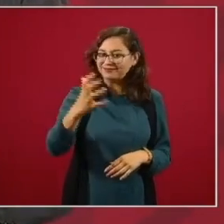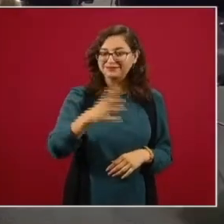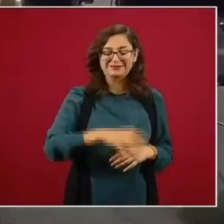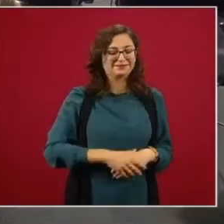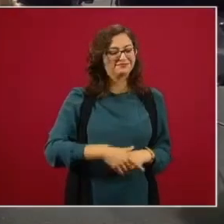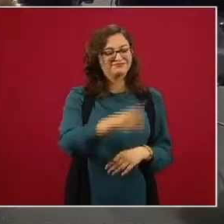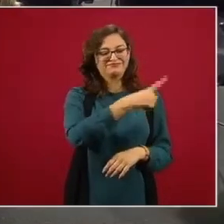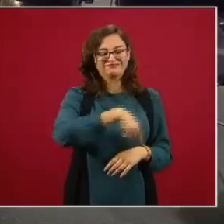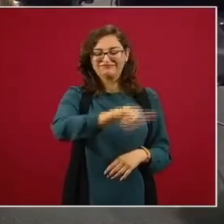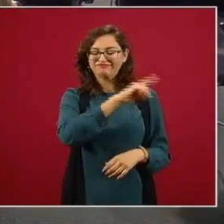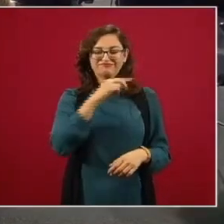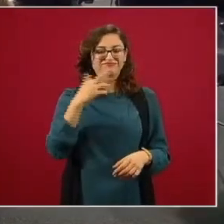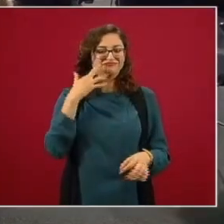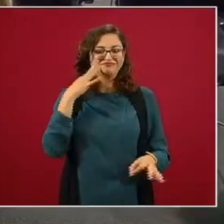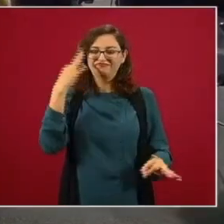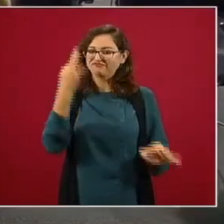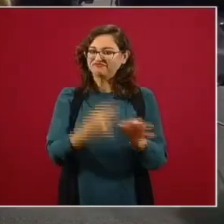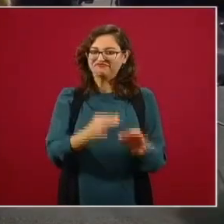irresponsable